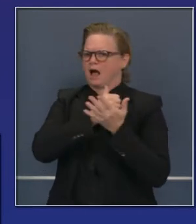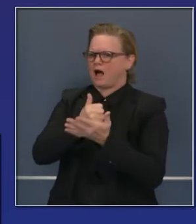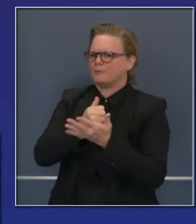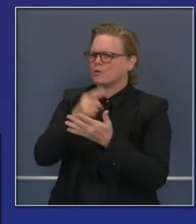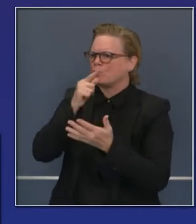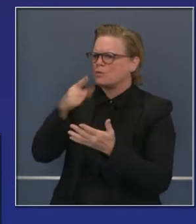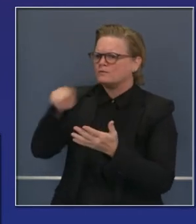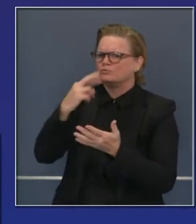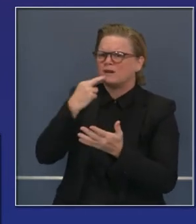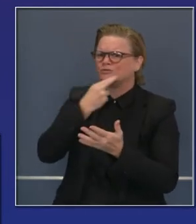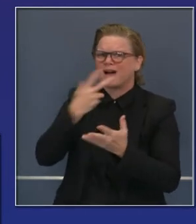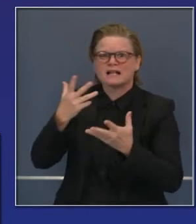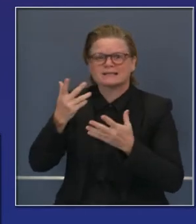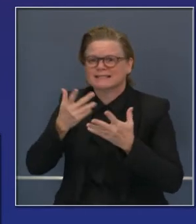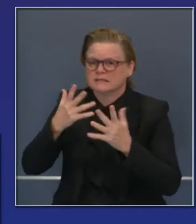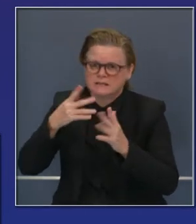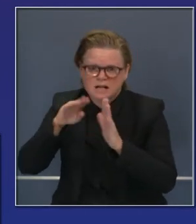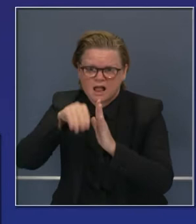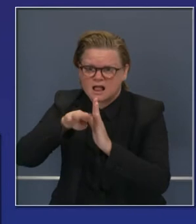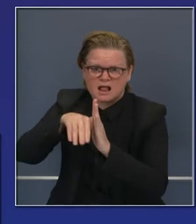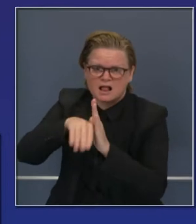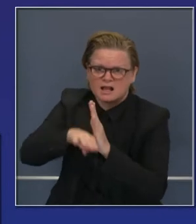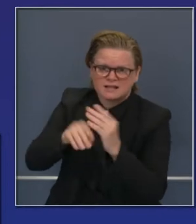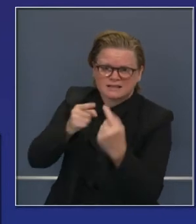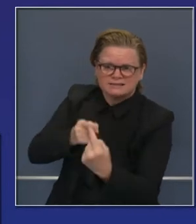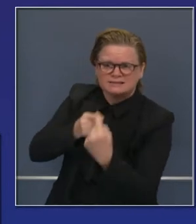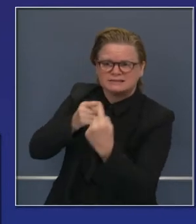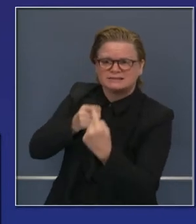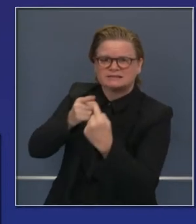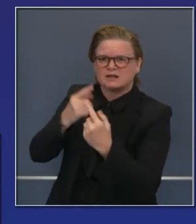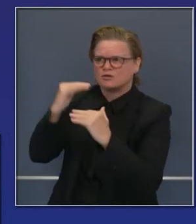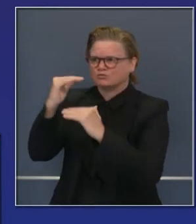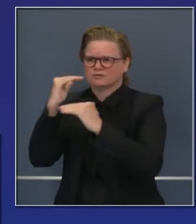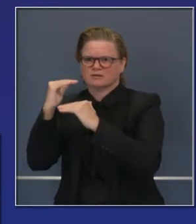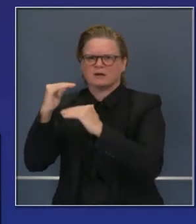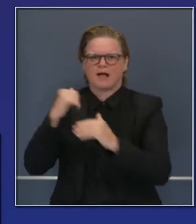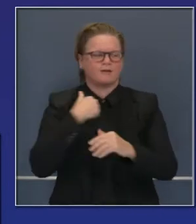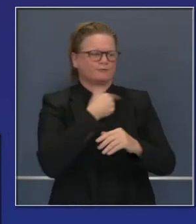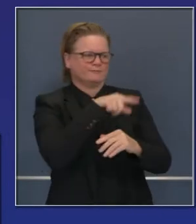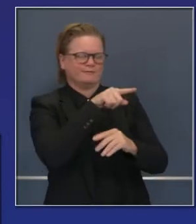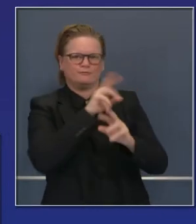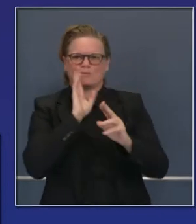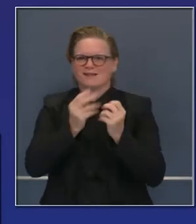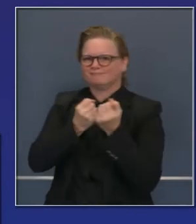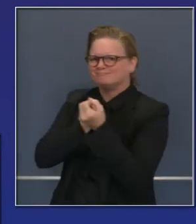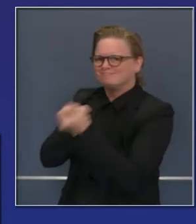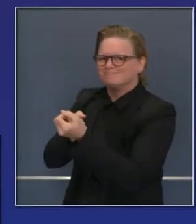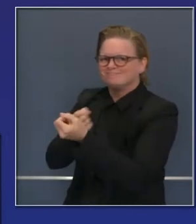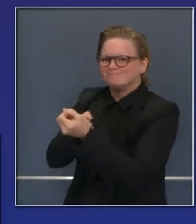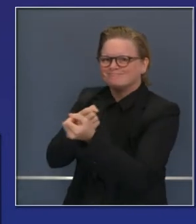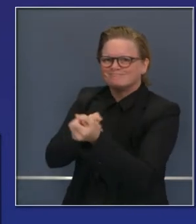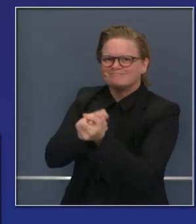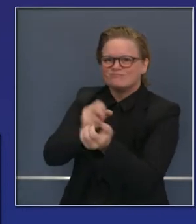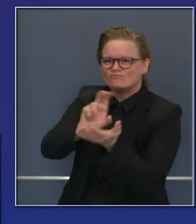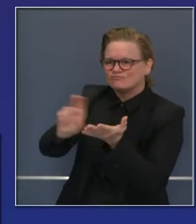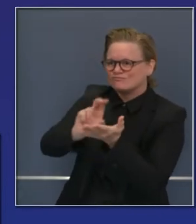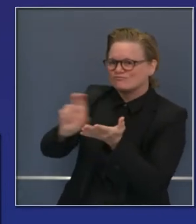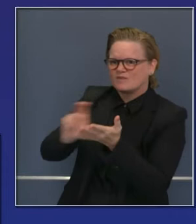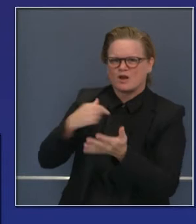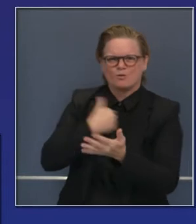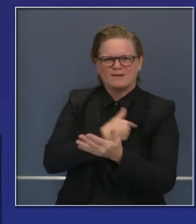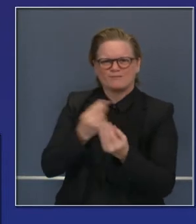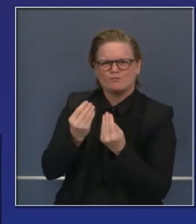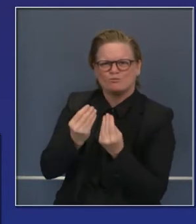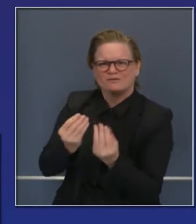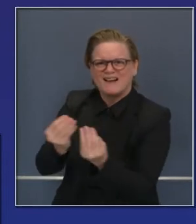restricciones de acuerdo con las pautas emitidas localmente y estatalmente. Esas restricciones de COVID